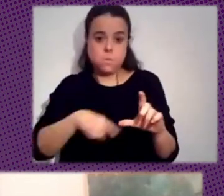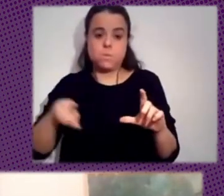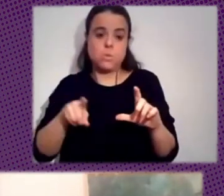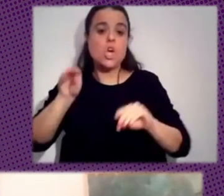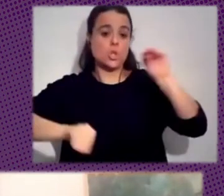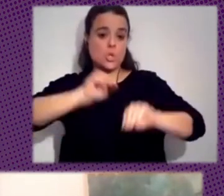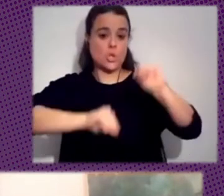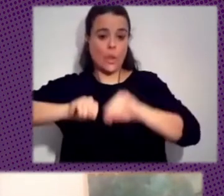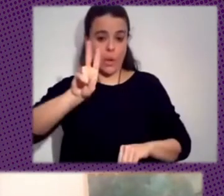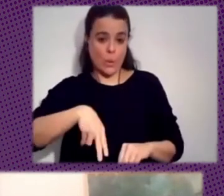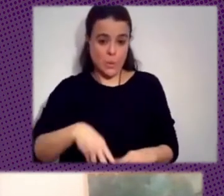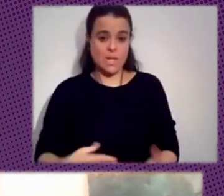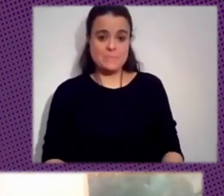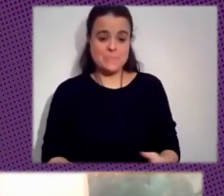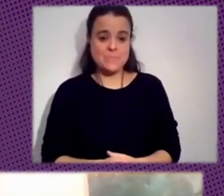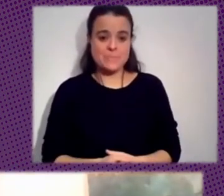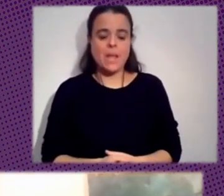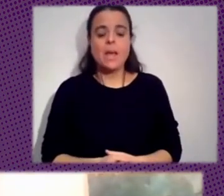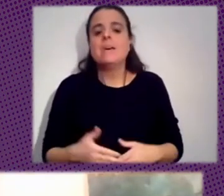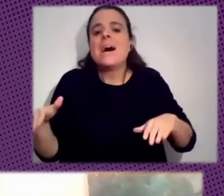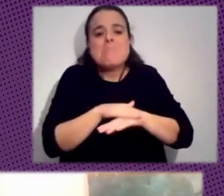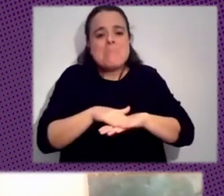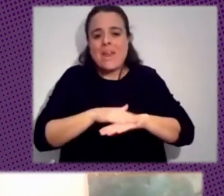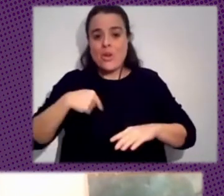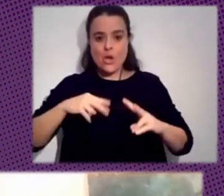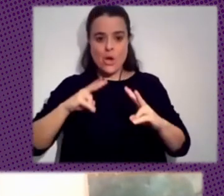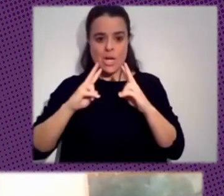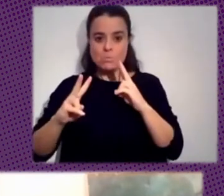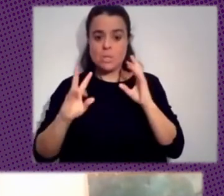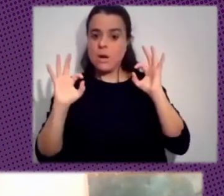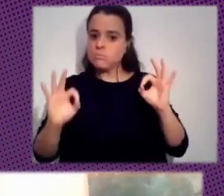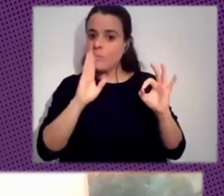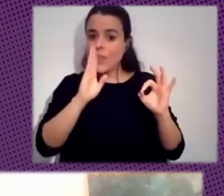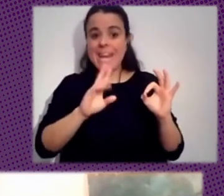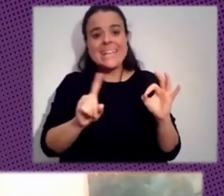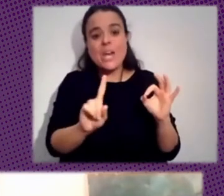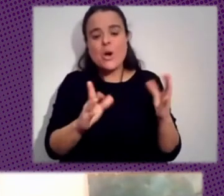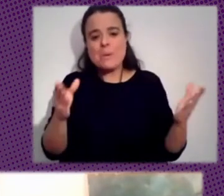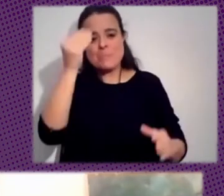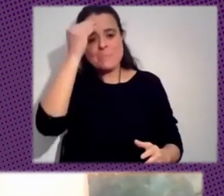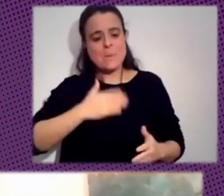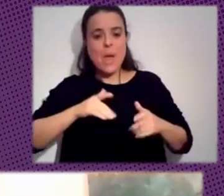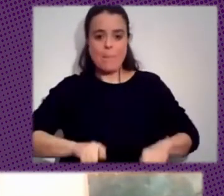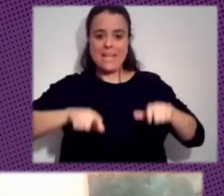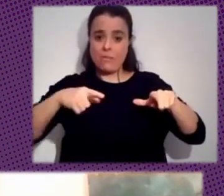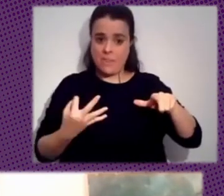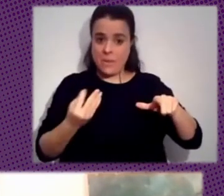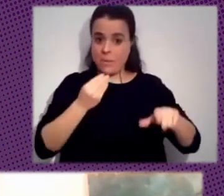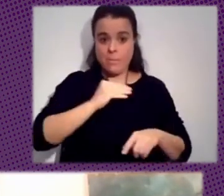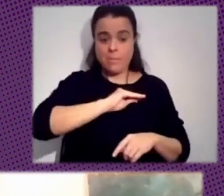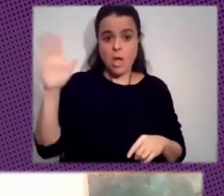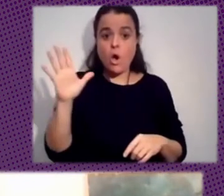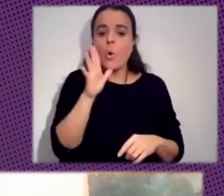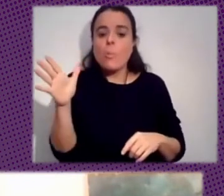Perdón No Poder Dar Una Respuesta Concisa Y Directa Pero Creo Que Nuestras Plataformas Tienen Que Ser Las Mejores Y Van A Ser Las Mejores Porque Van